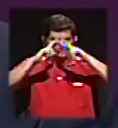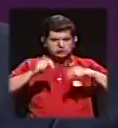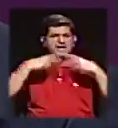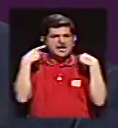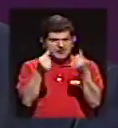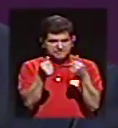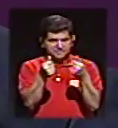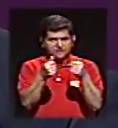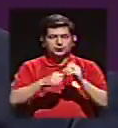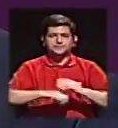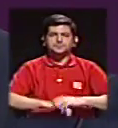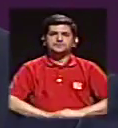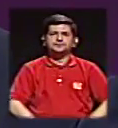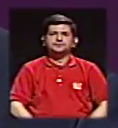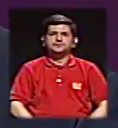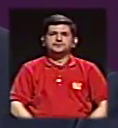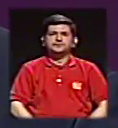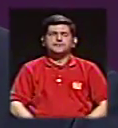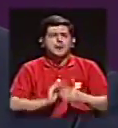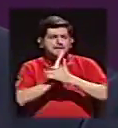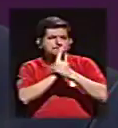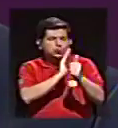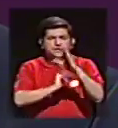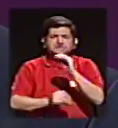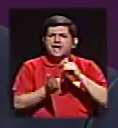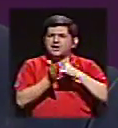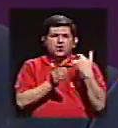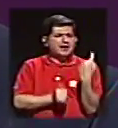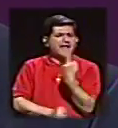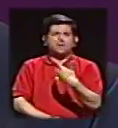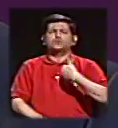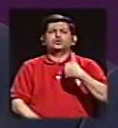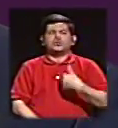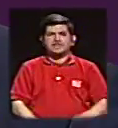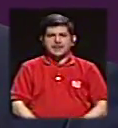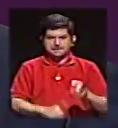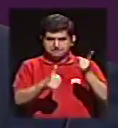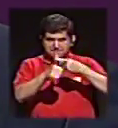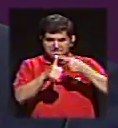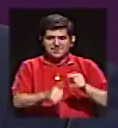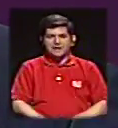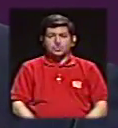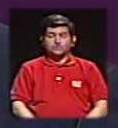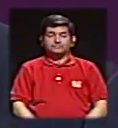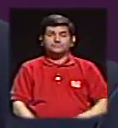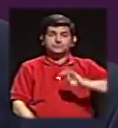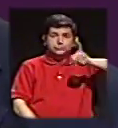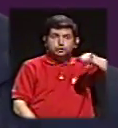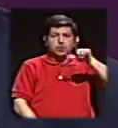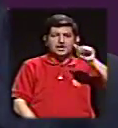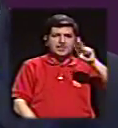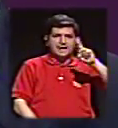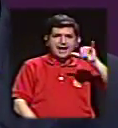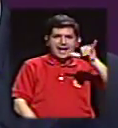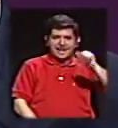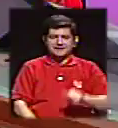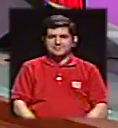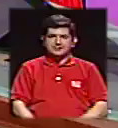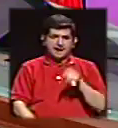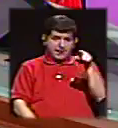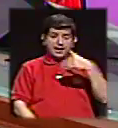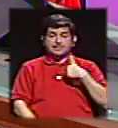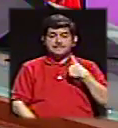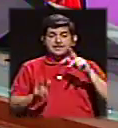análisis rápido. Potencias y debilidades que se encuentran en cada uno de ellos. Empecemos con doña Ani. Bueno, Ani que tiene